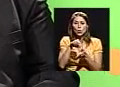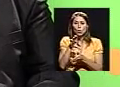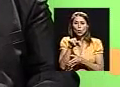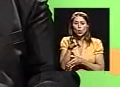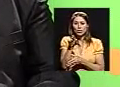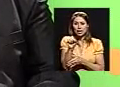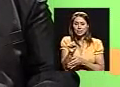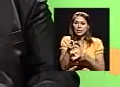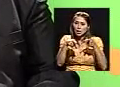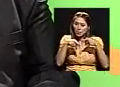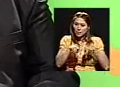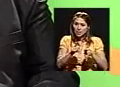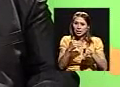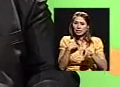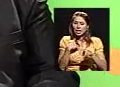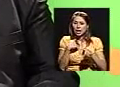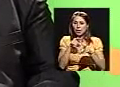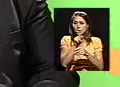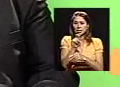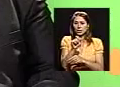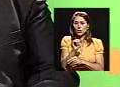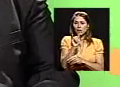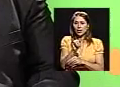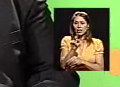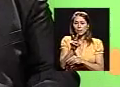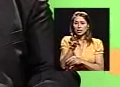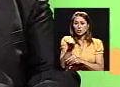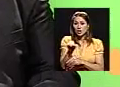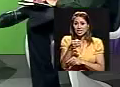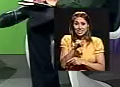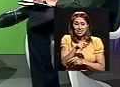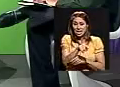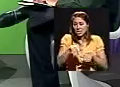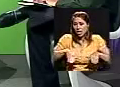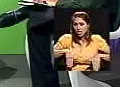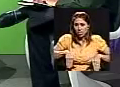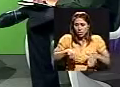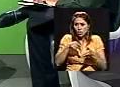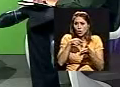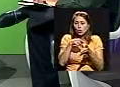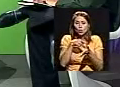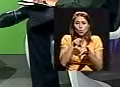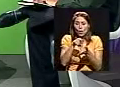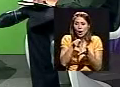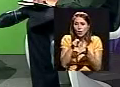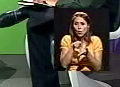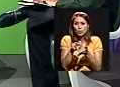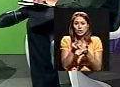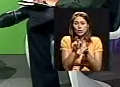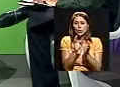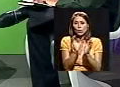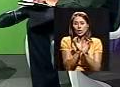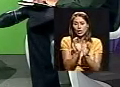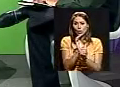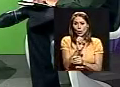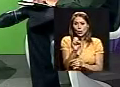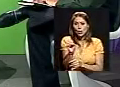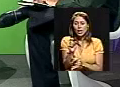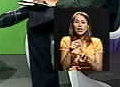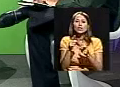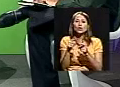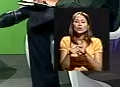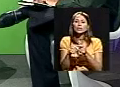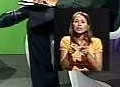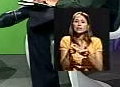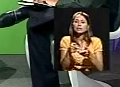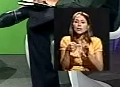pensión de invalidez, dejes y muerte. En caso de que ella no haya contribuido en ese seguro, presentarla por el